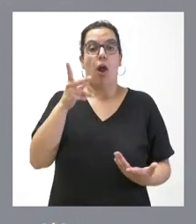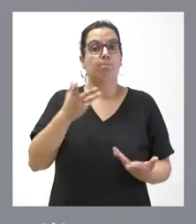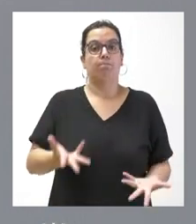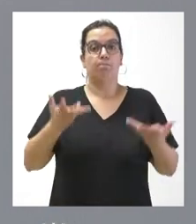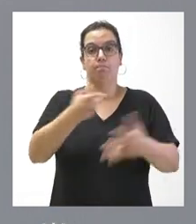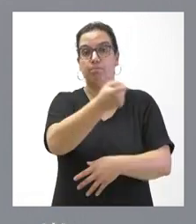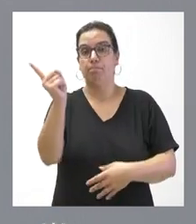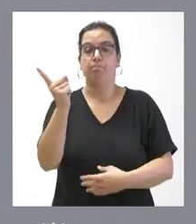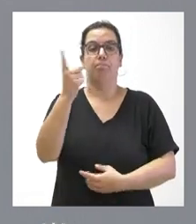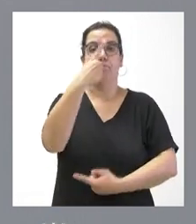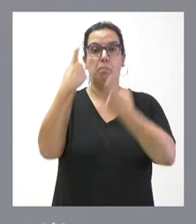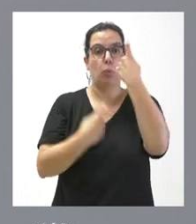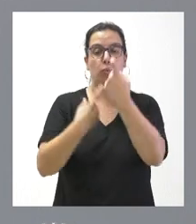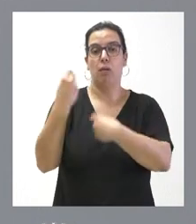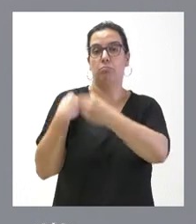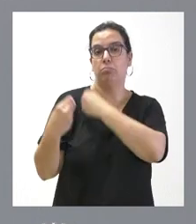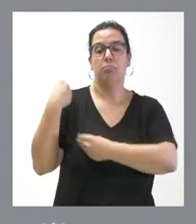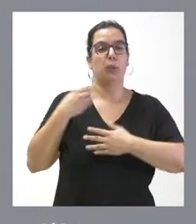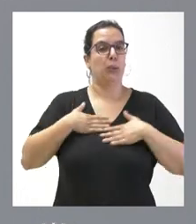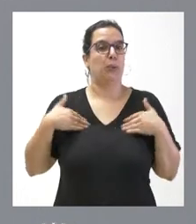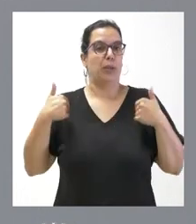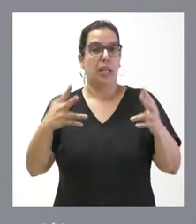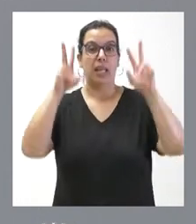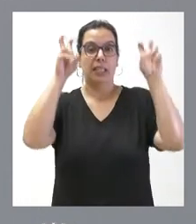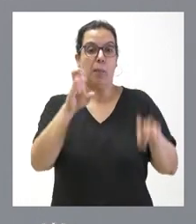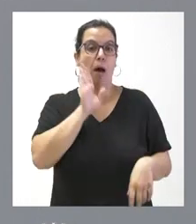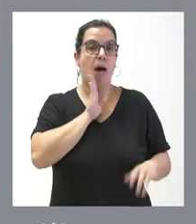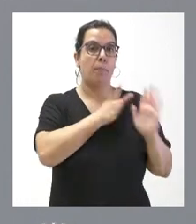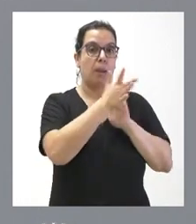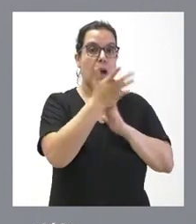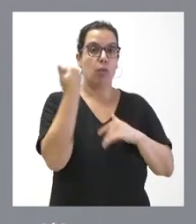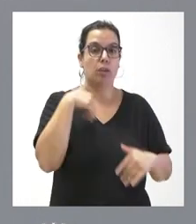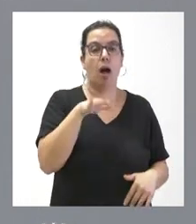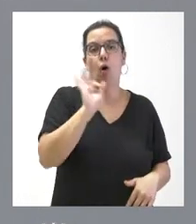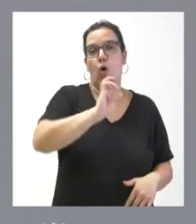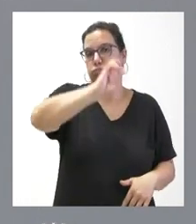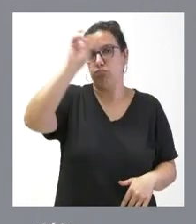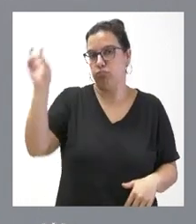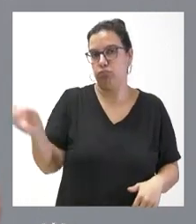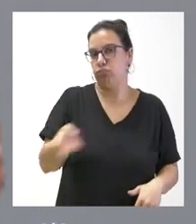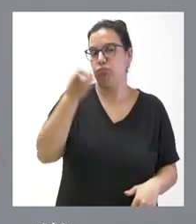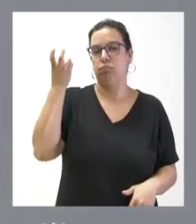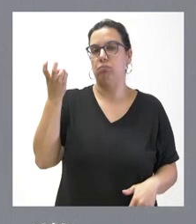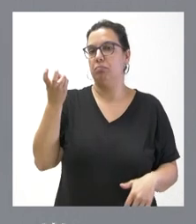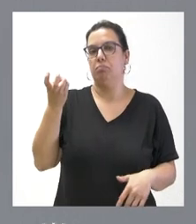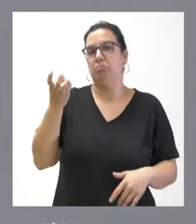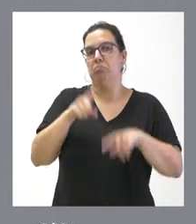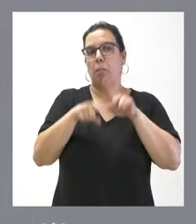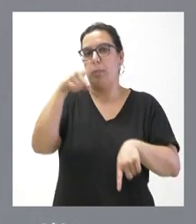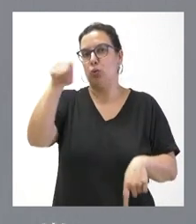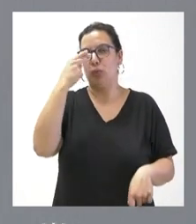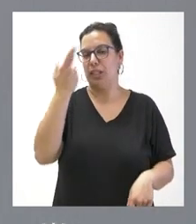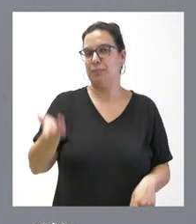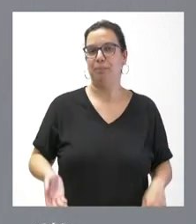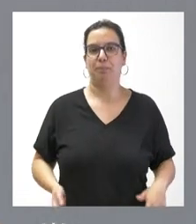para cualquier cuestión que deseen formular sobre estos asuntos o sobre cualquiera otros que resulten de su interés.